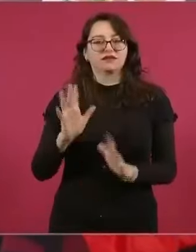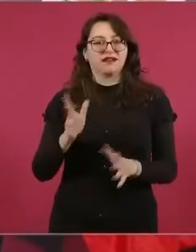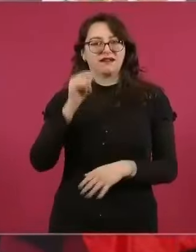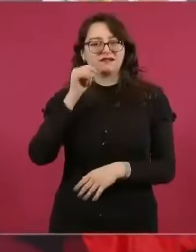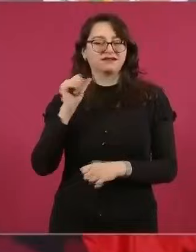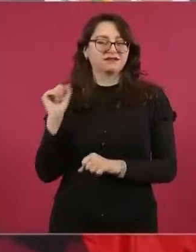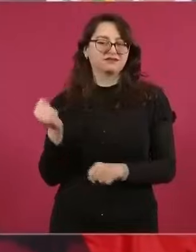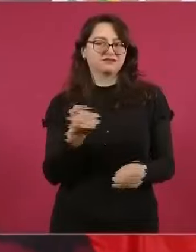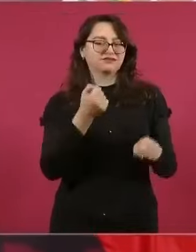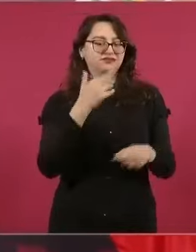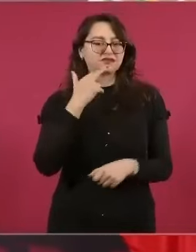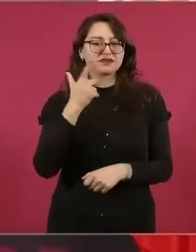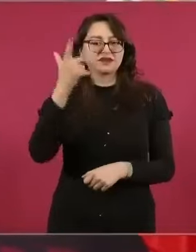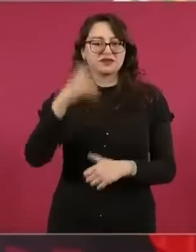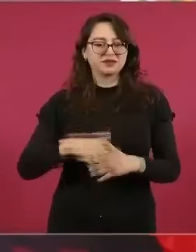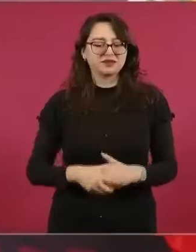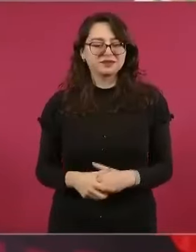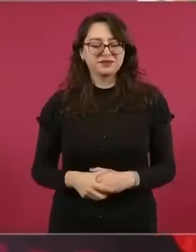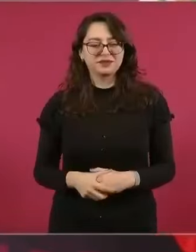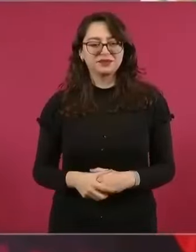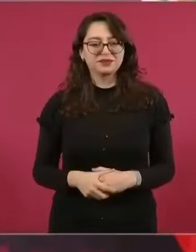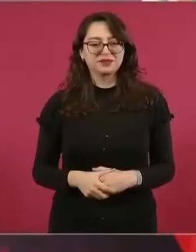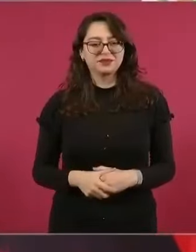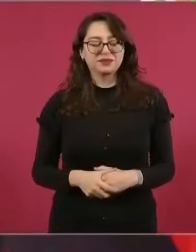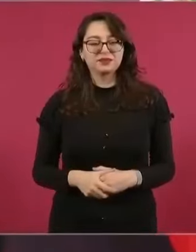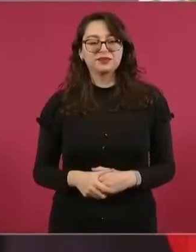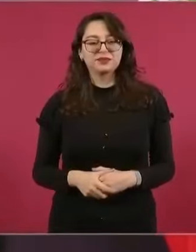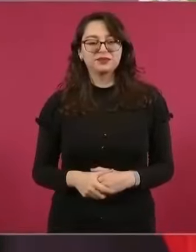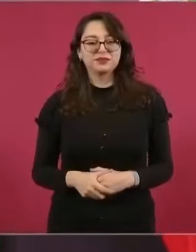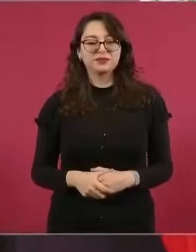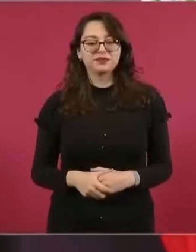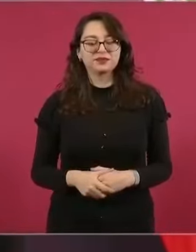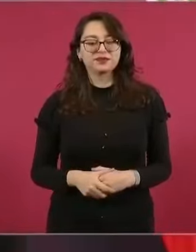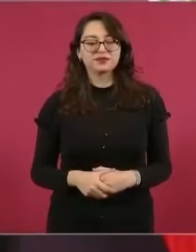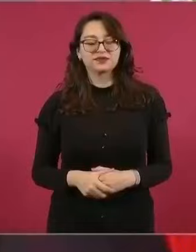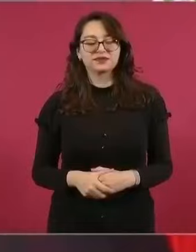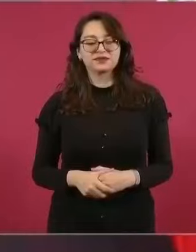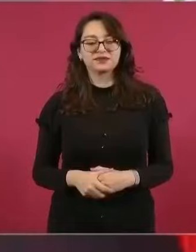mejorando. Y vino Randy,